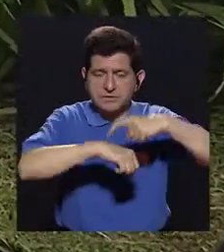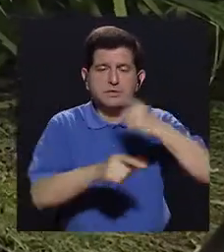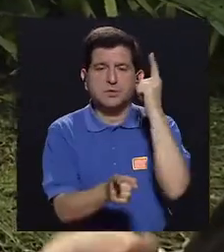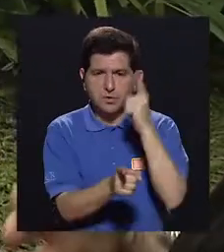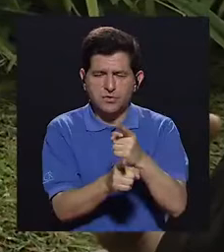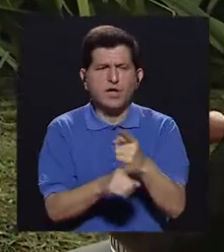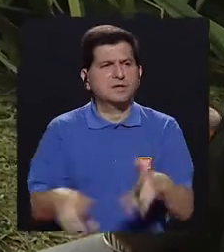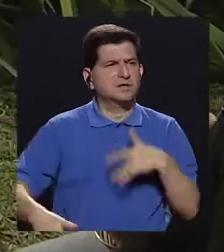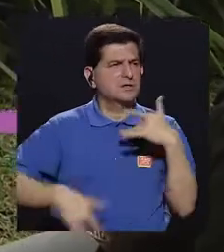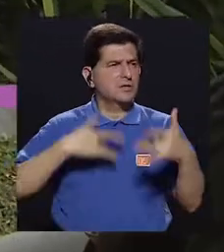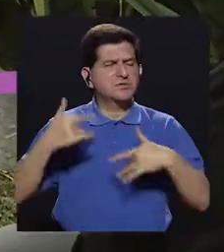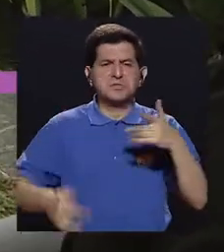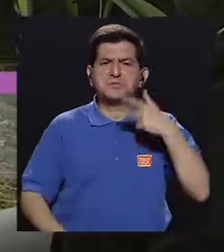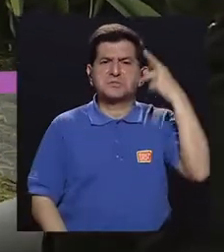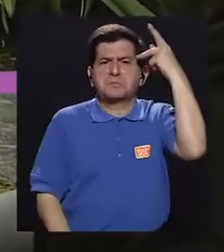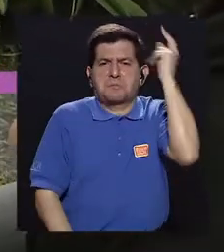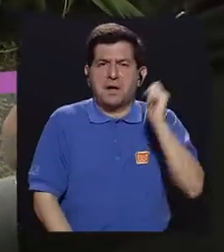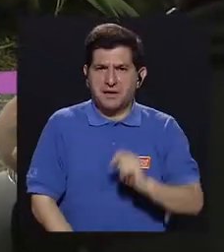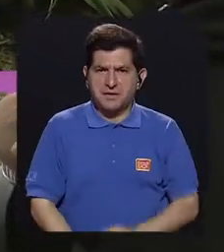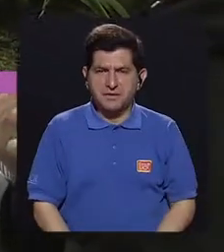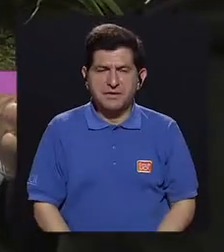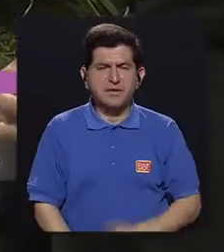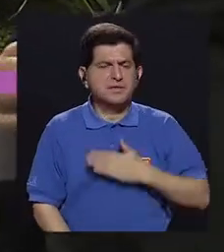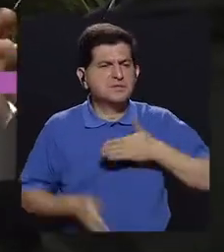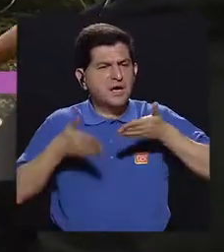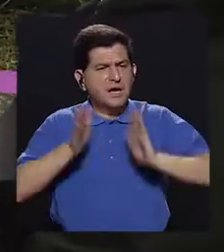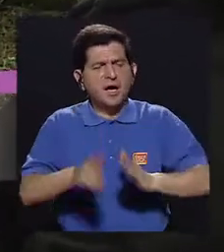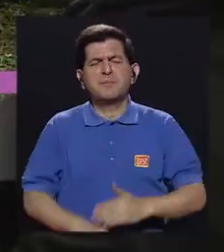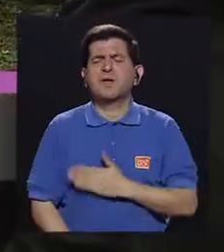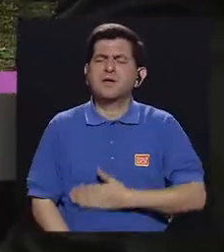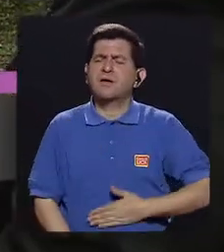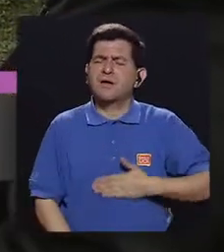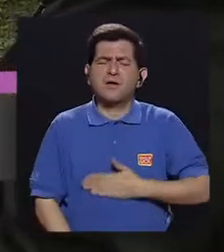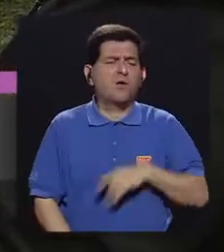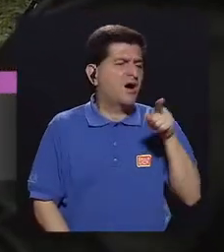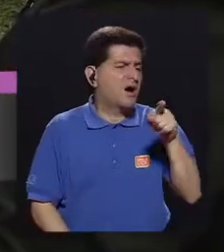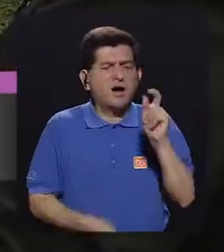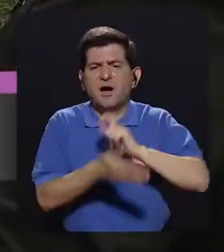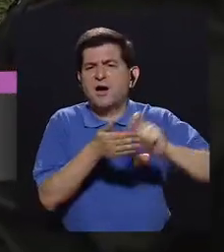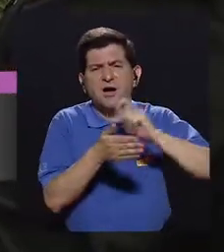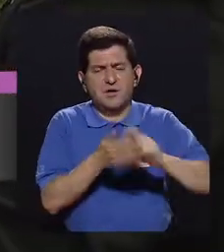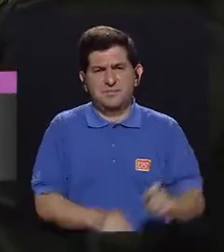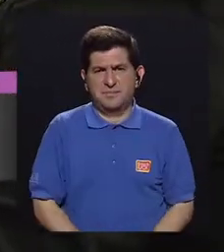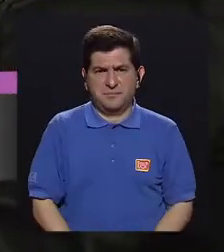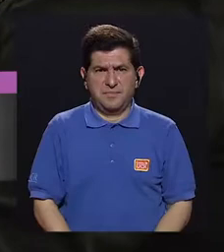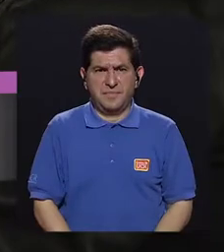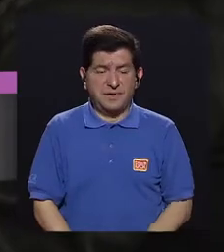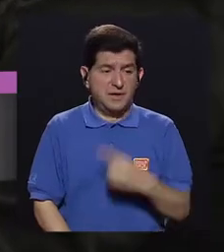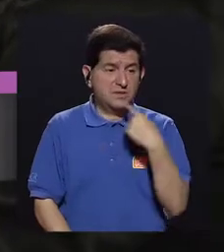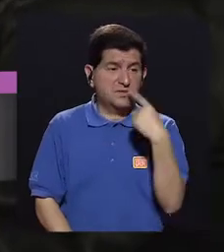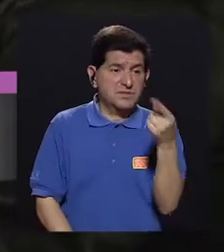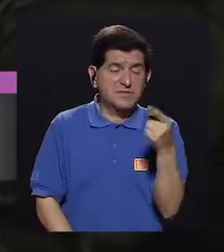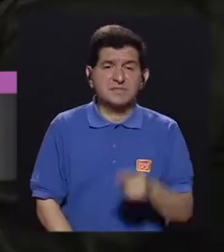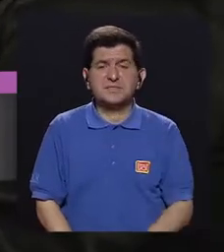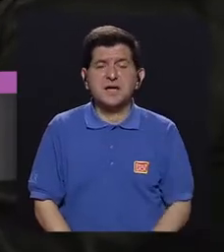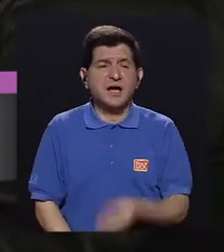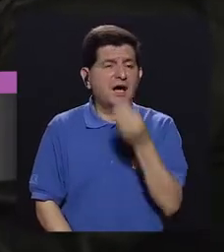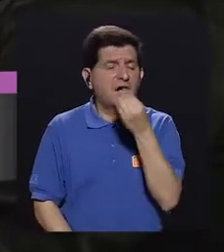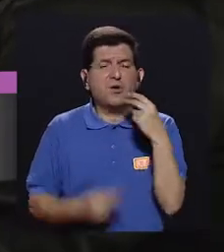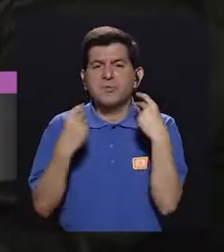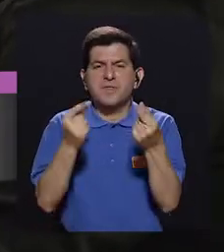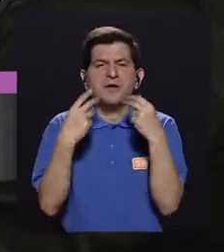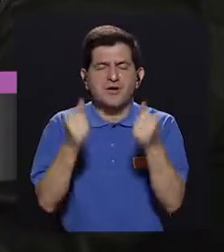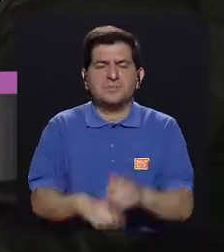porque también hay como una sensación del padre de familia de que mi hijo pasa hambre en la escuela, ¿verdad? Entonces empacan meriendas muy